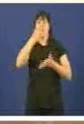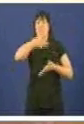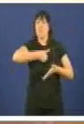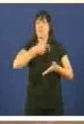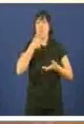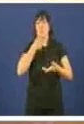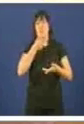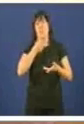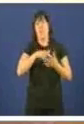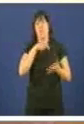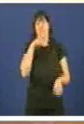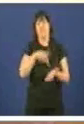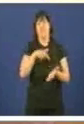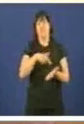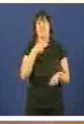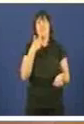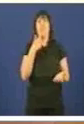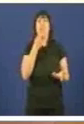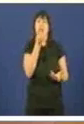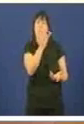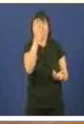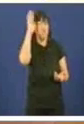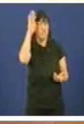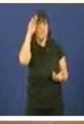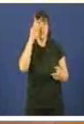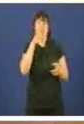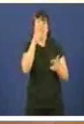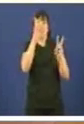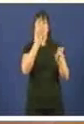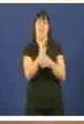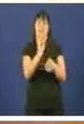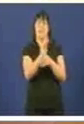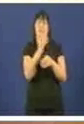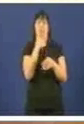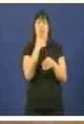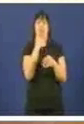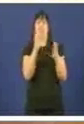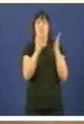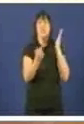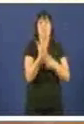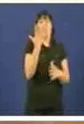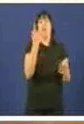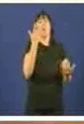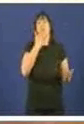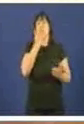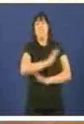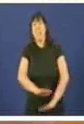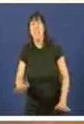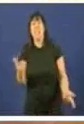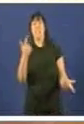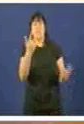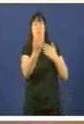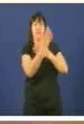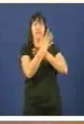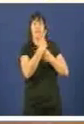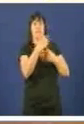través dun requerimento, cantidades abusivas polo mantemento de centros de día, de escolas infantís, sextionadas